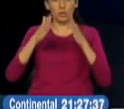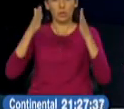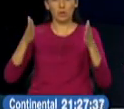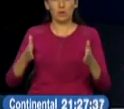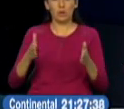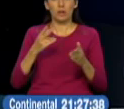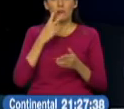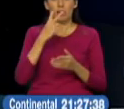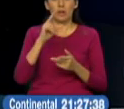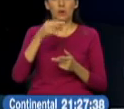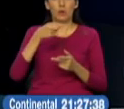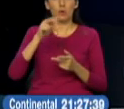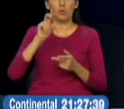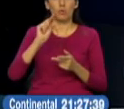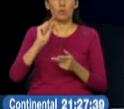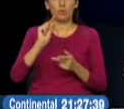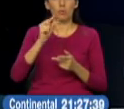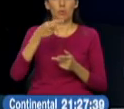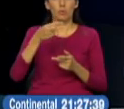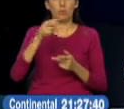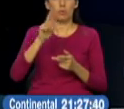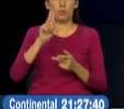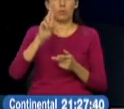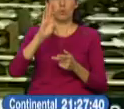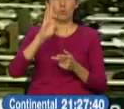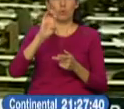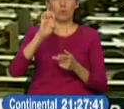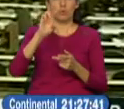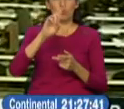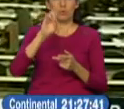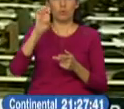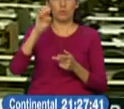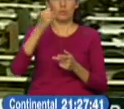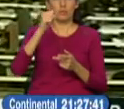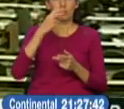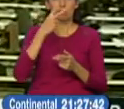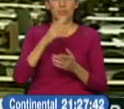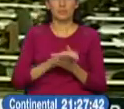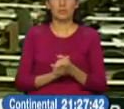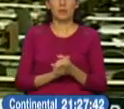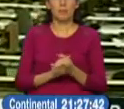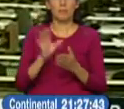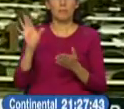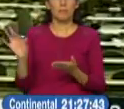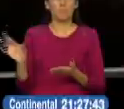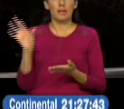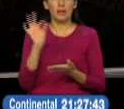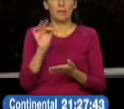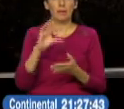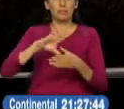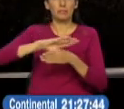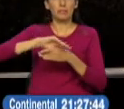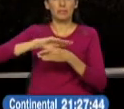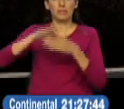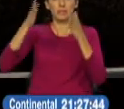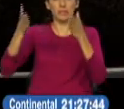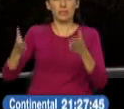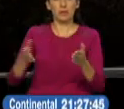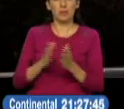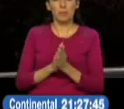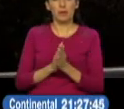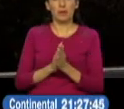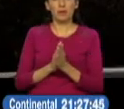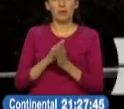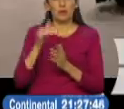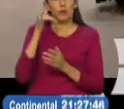pueda estar presente en la ceremonia de cambio de mando. El representante diplomático ecuatoriano confirmó vía telefónica desde Nueva